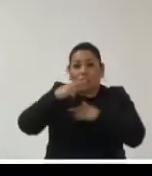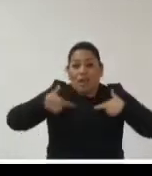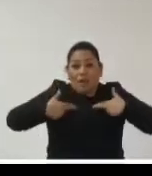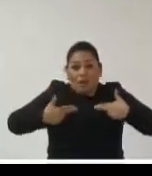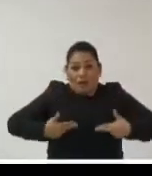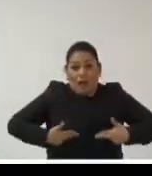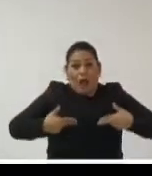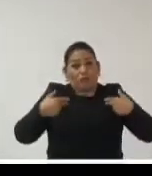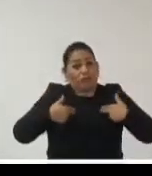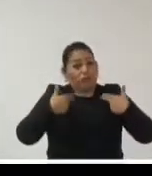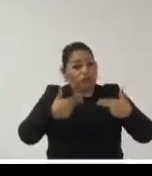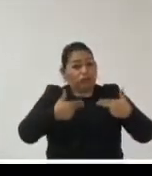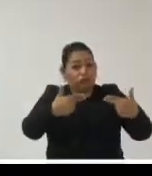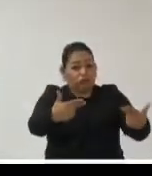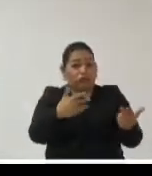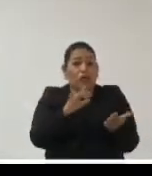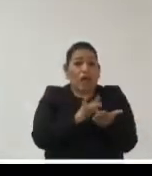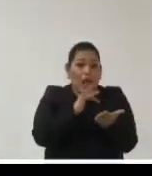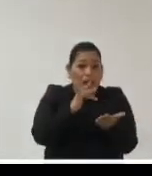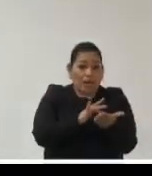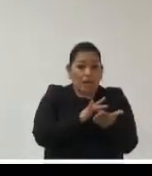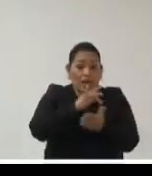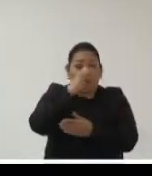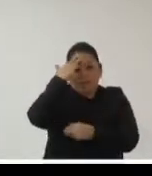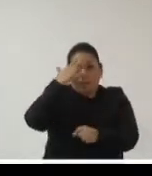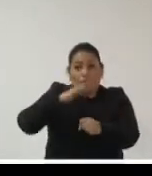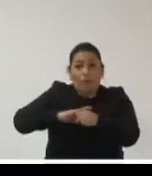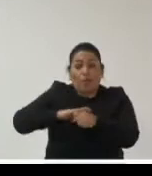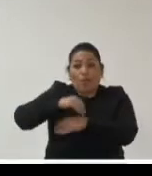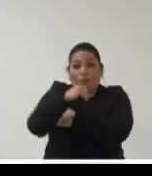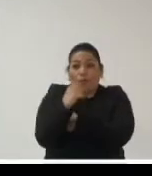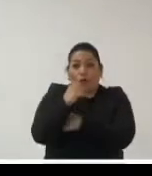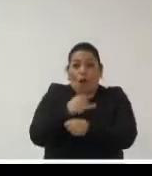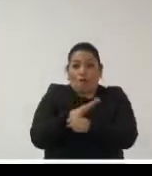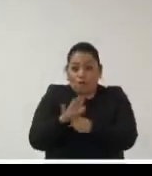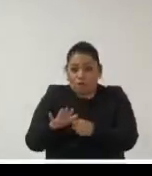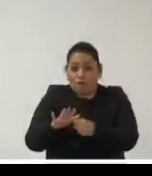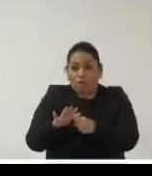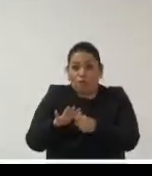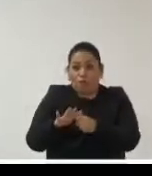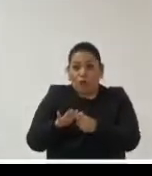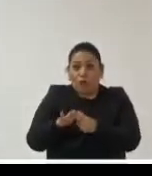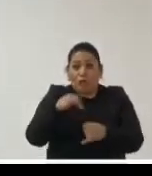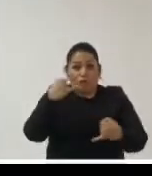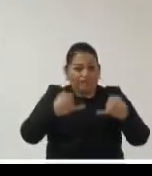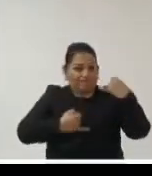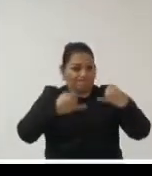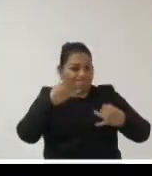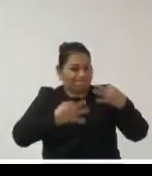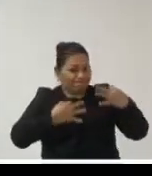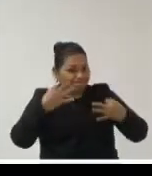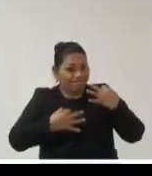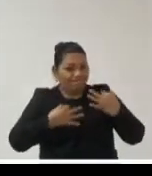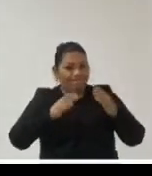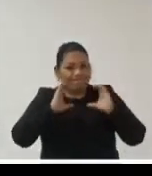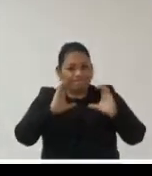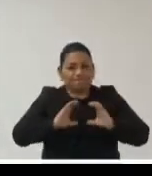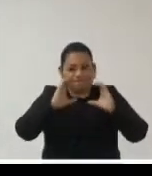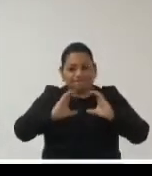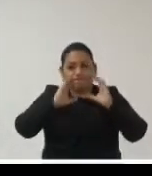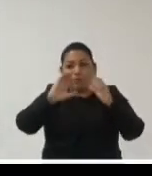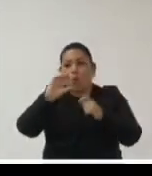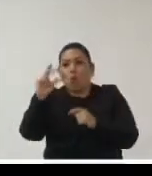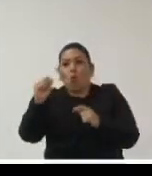no se pierda ni esté dominado ni regulado por jurisdicciones legales de otros países